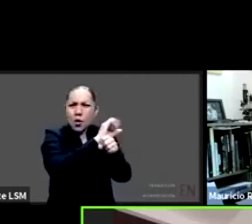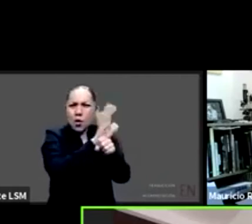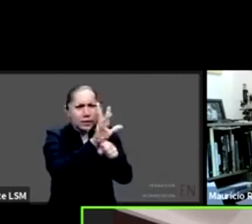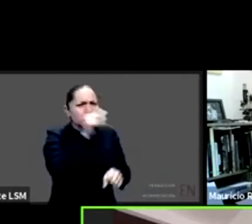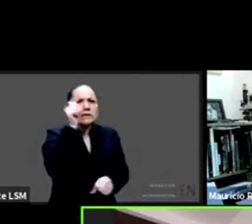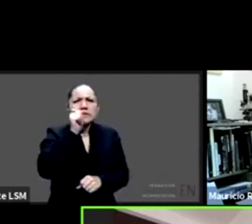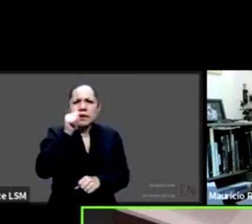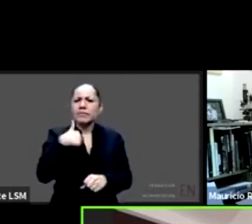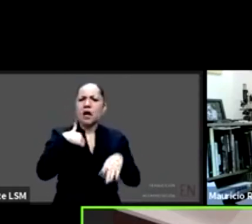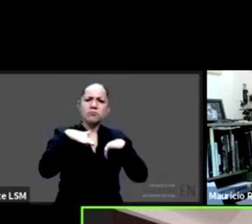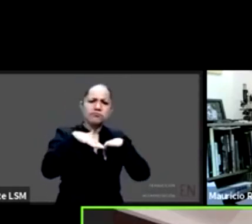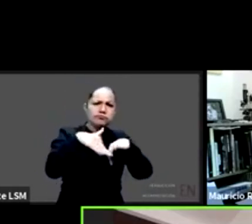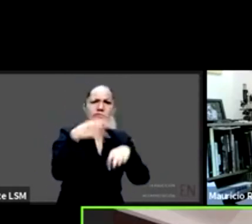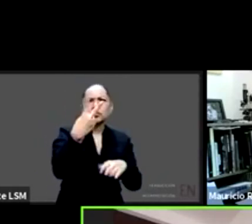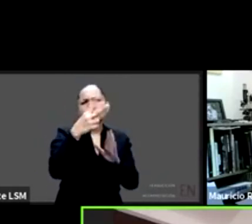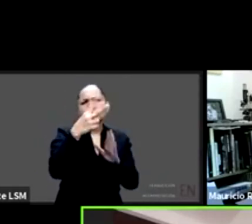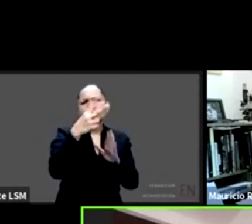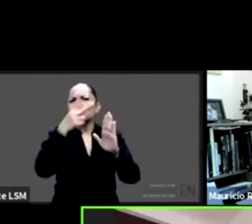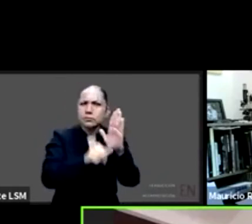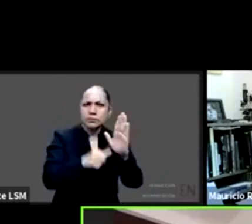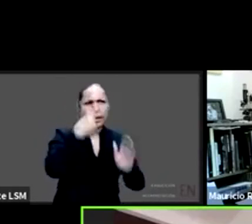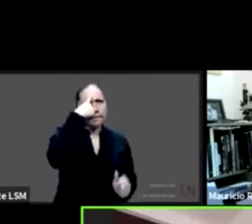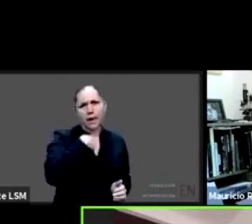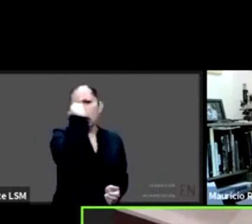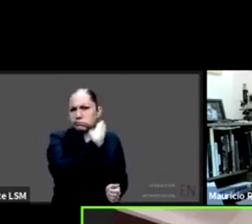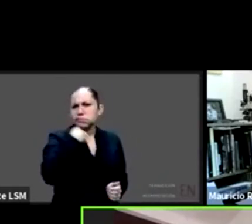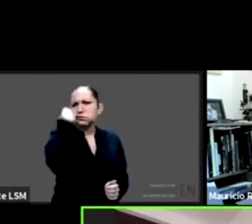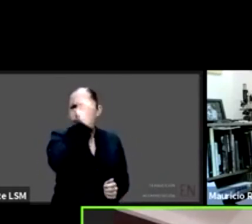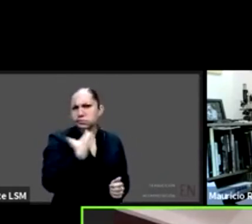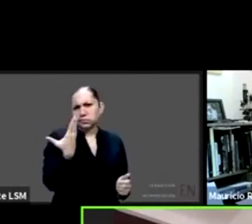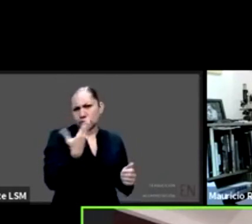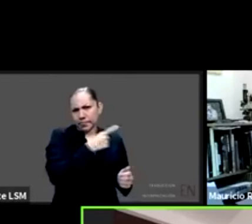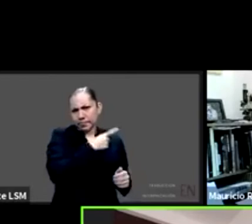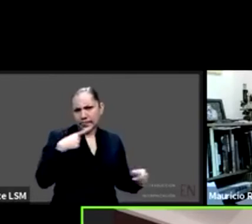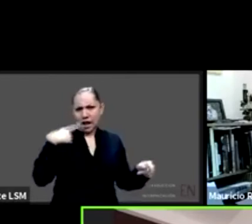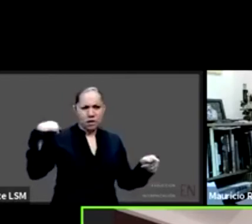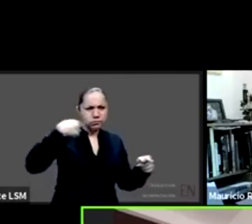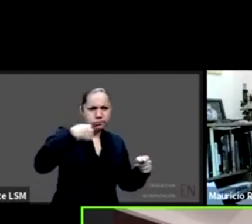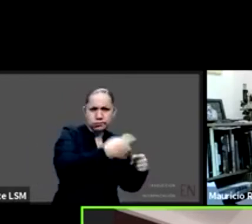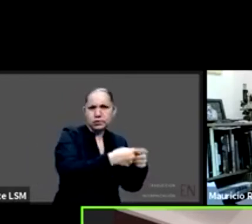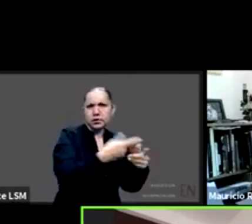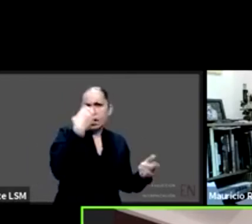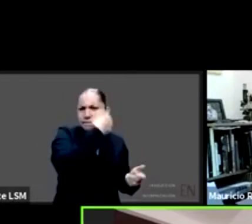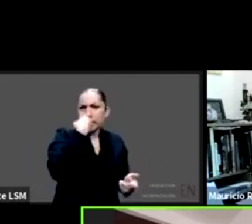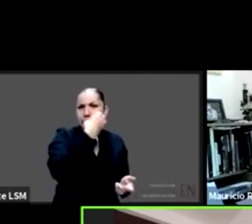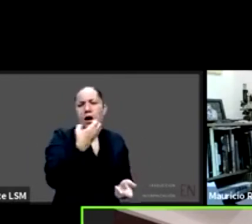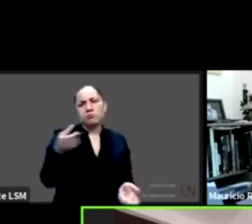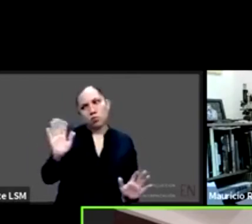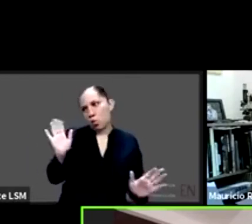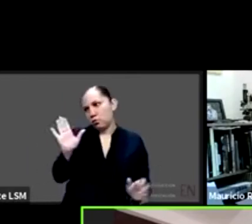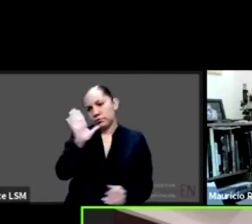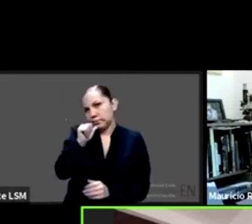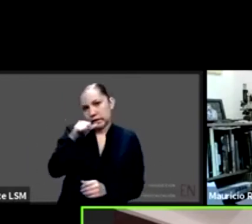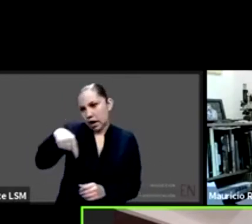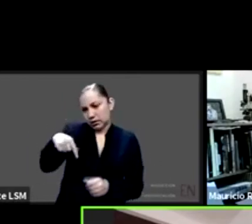la orden es que se va a observación COVID y usted no puede pasar con él pero cómo si mi hijo no se alimenta por sí solo no se mueve